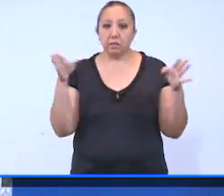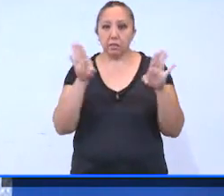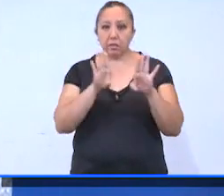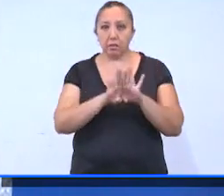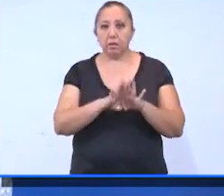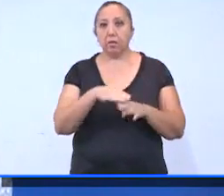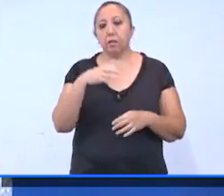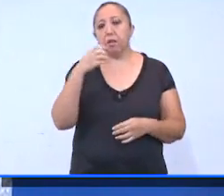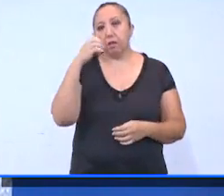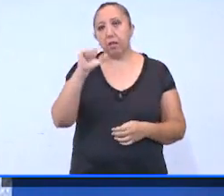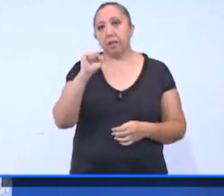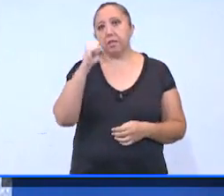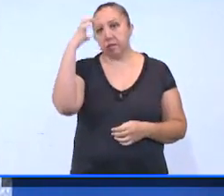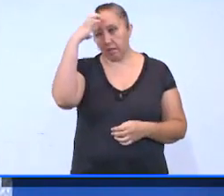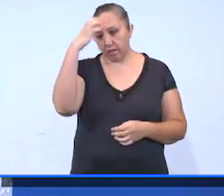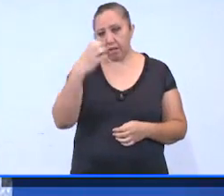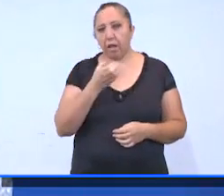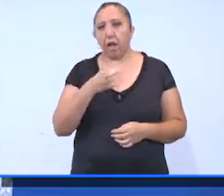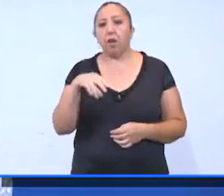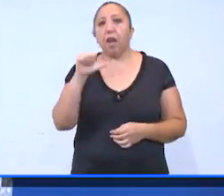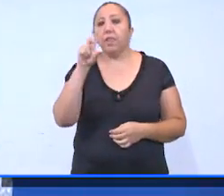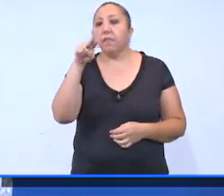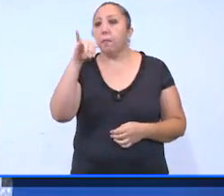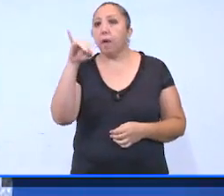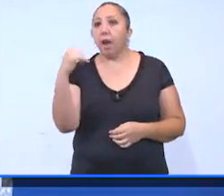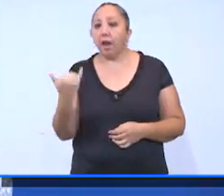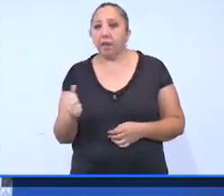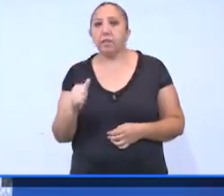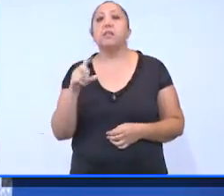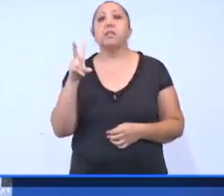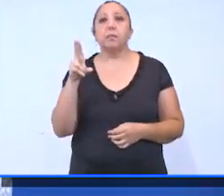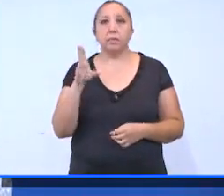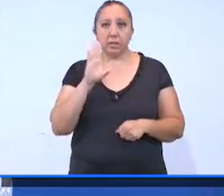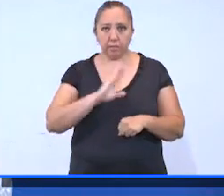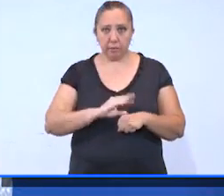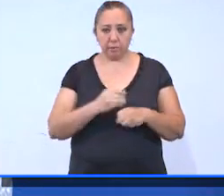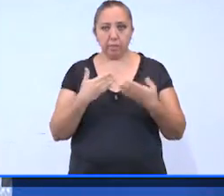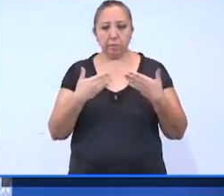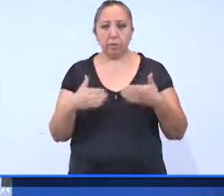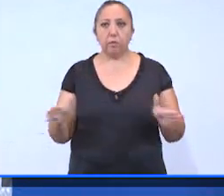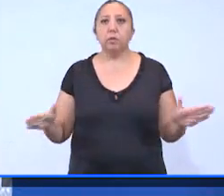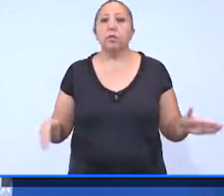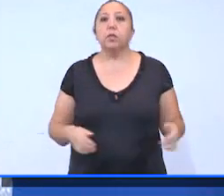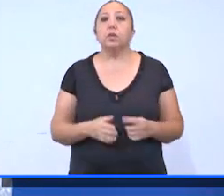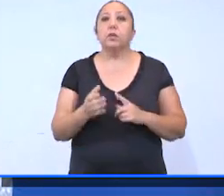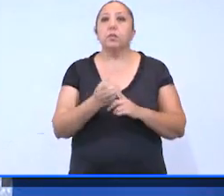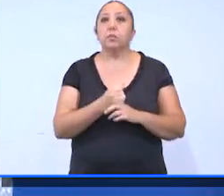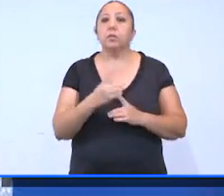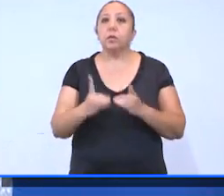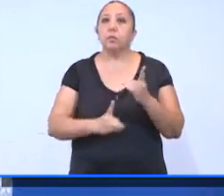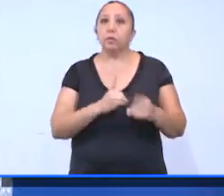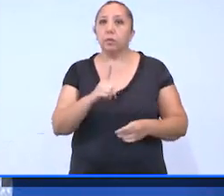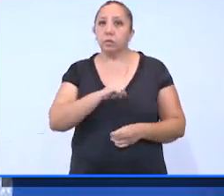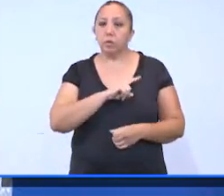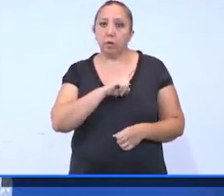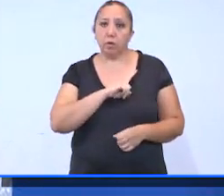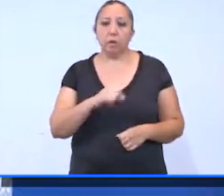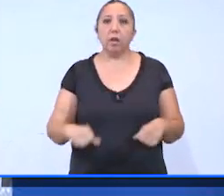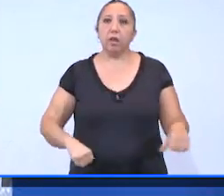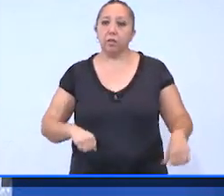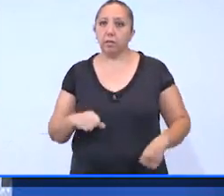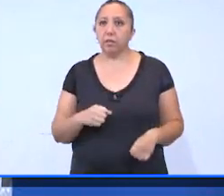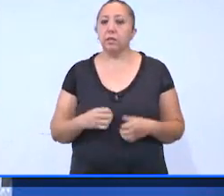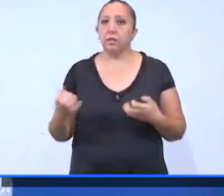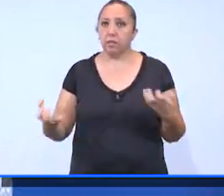zoológicos, animaya y centenario. También se permitirá la apertura de clubes deportivos solo para actividades al aire